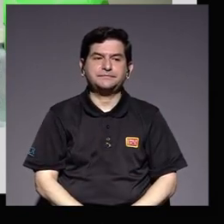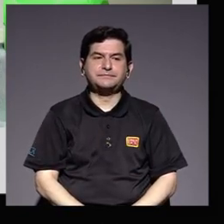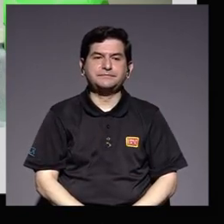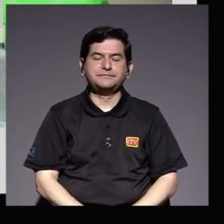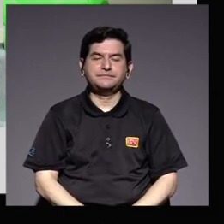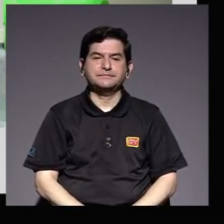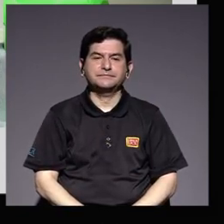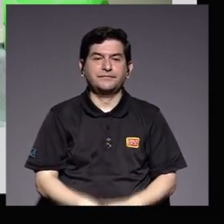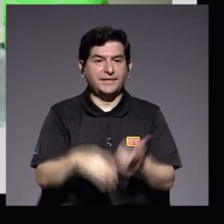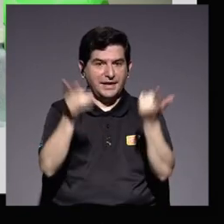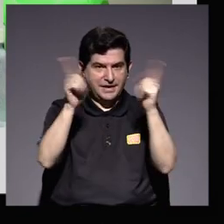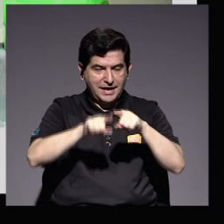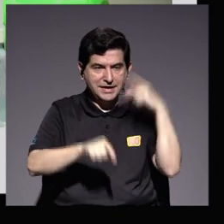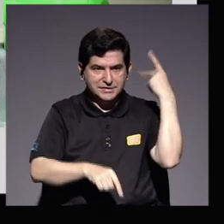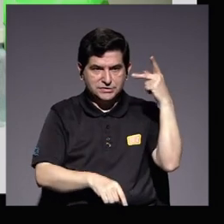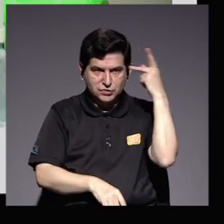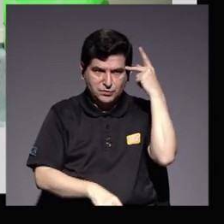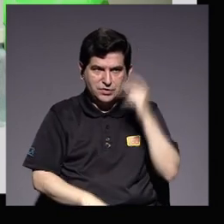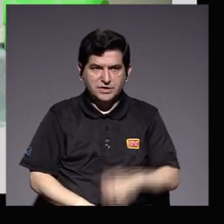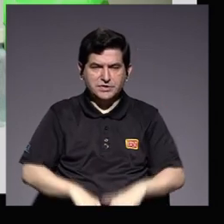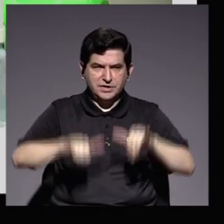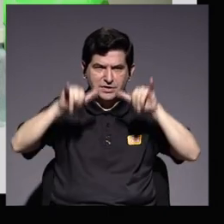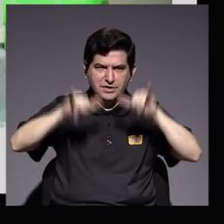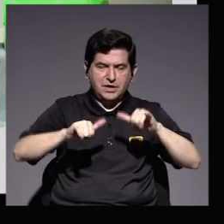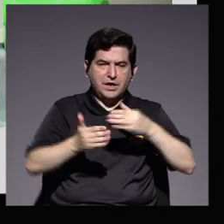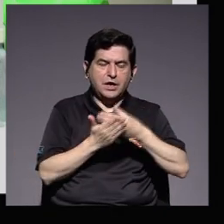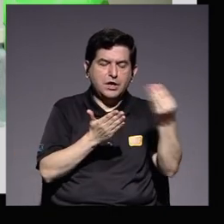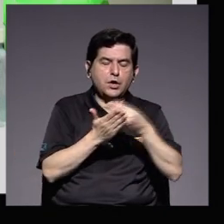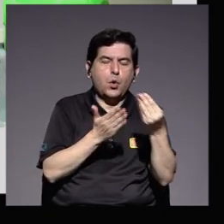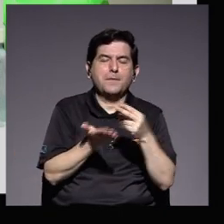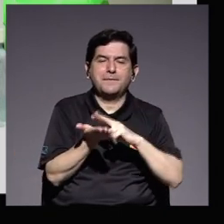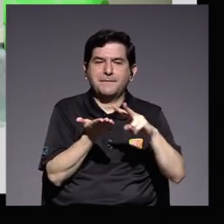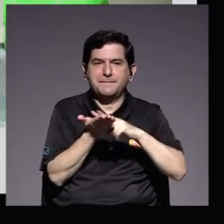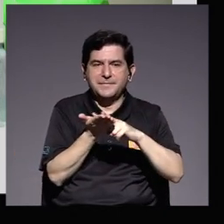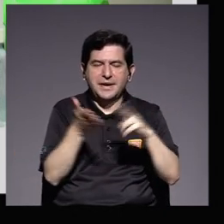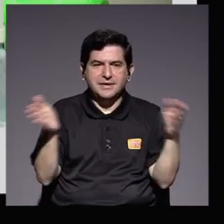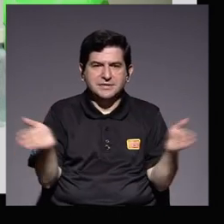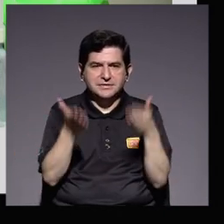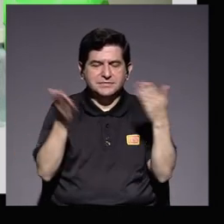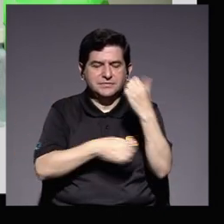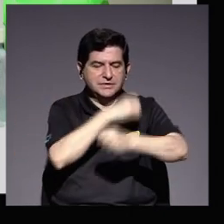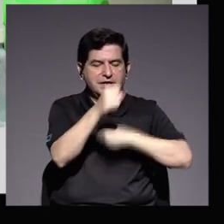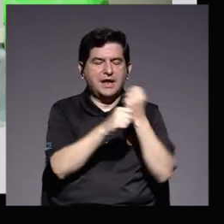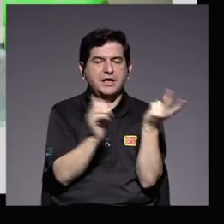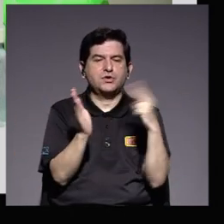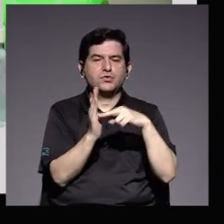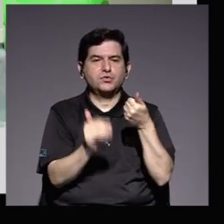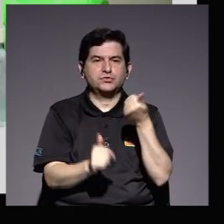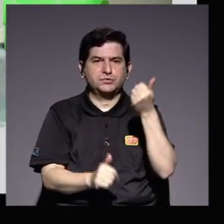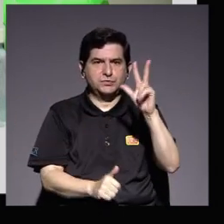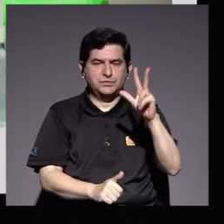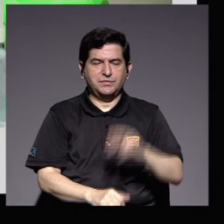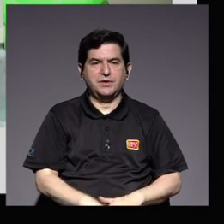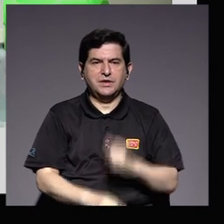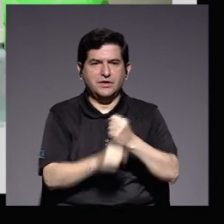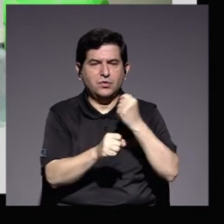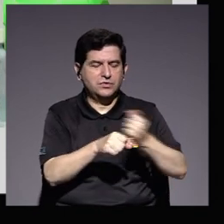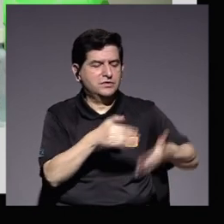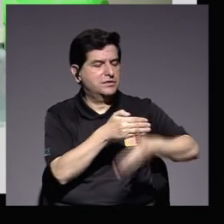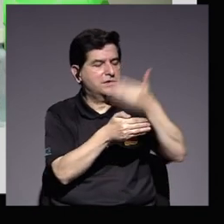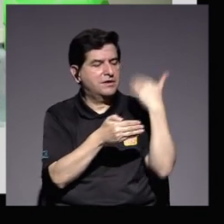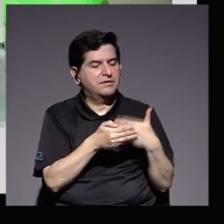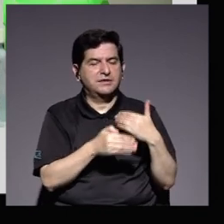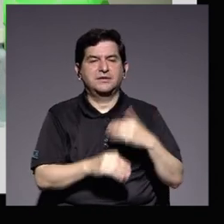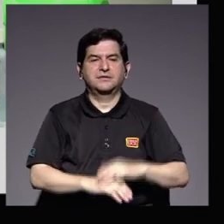tal es el caso de la política de sostenibilidad y compras verdes impulsada desde el año 2013 a partir de esfuerzos previos